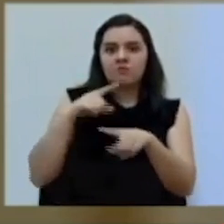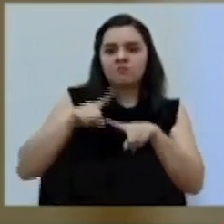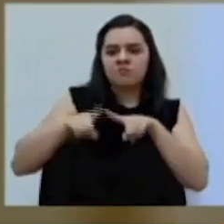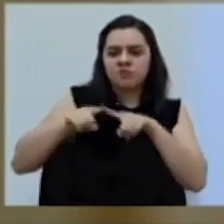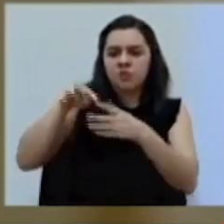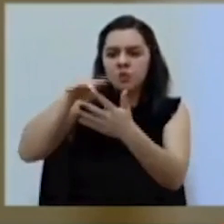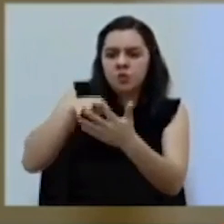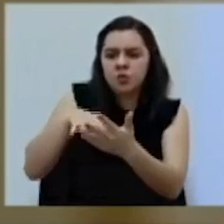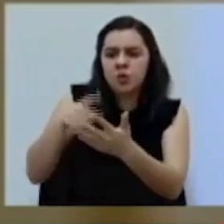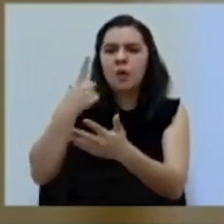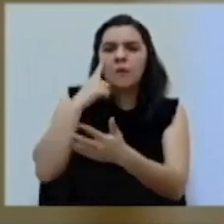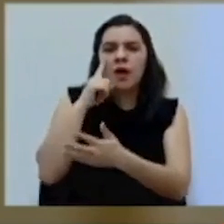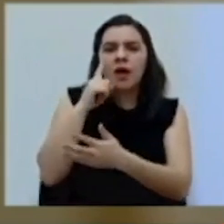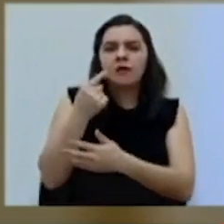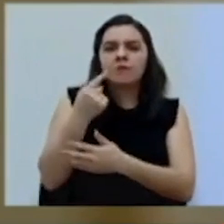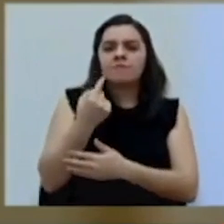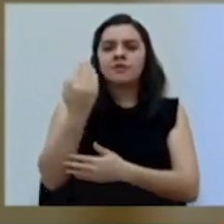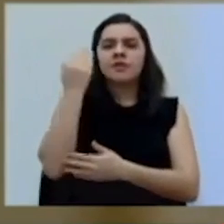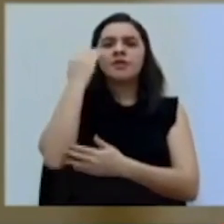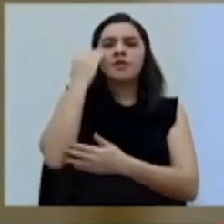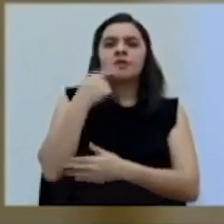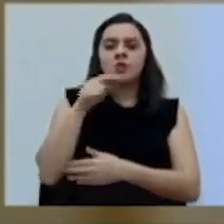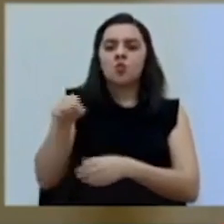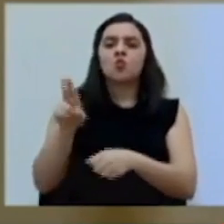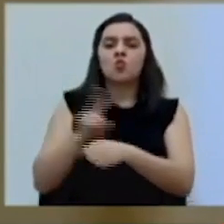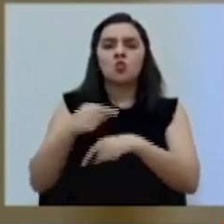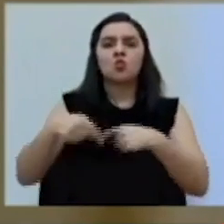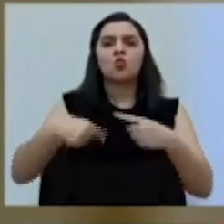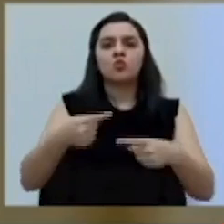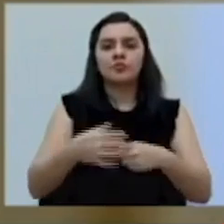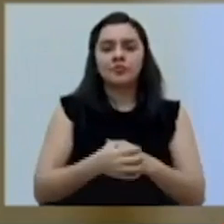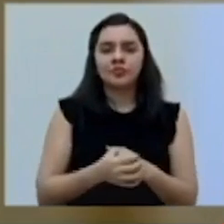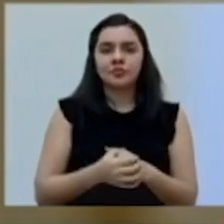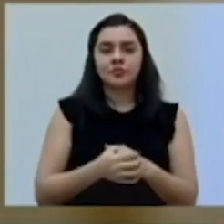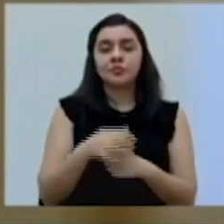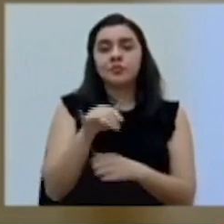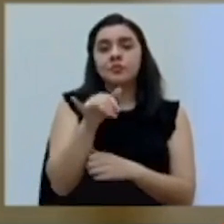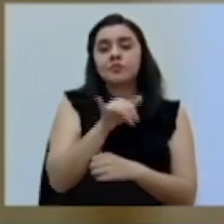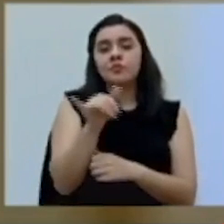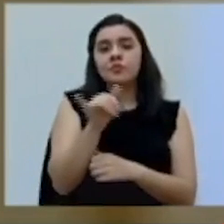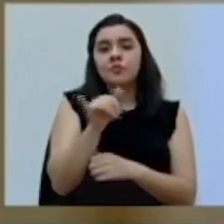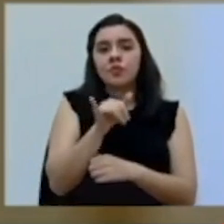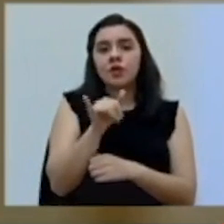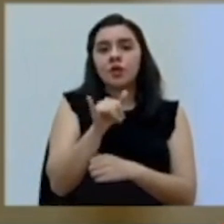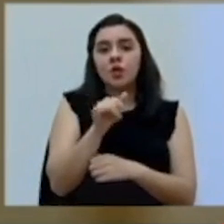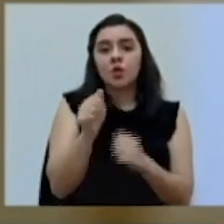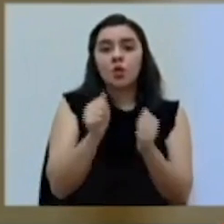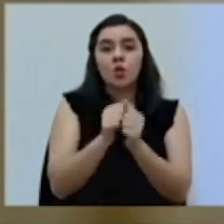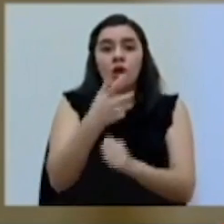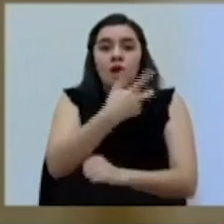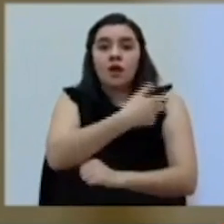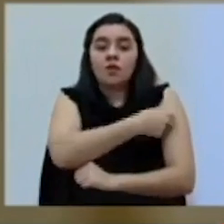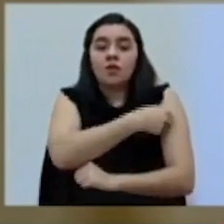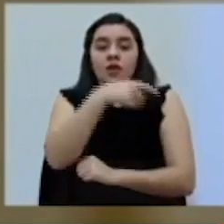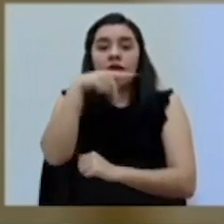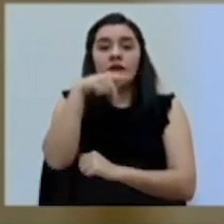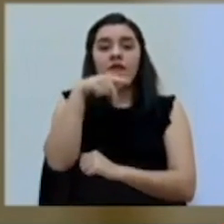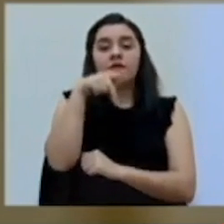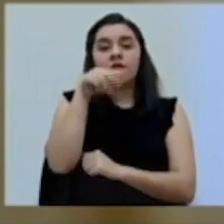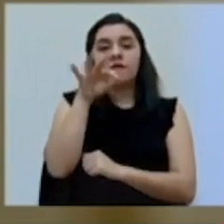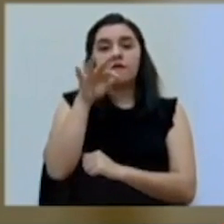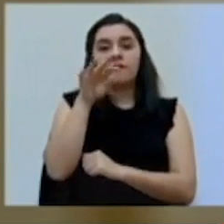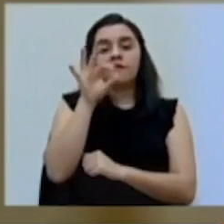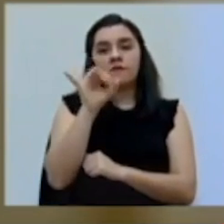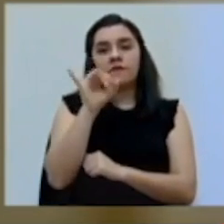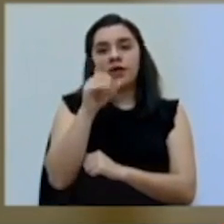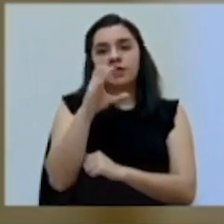fuerte para considerarlo como una herramienta útil. Con respecto a la vacuna de Pfizer y la logística, obviamente la doctora